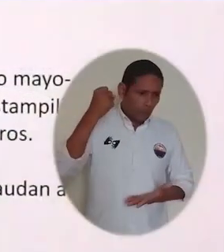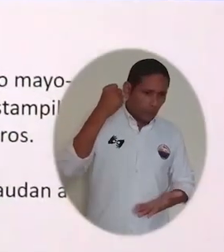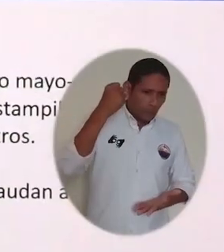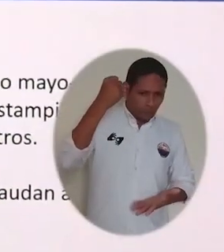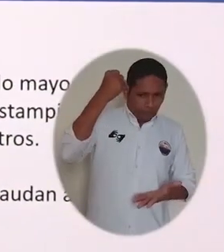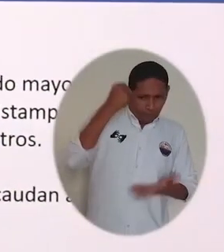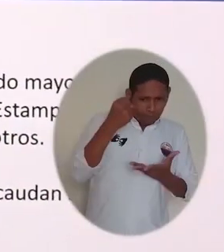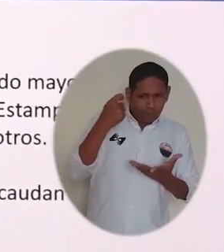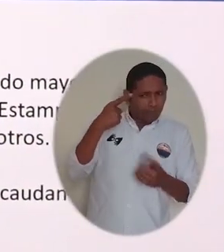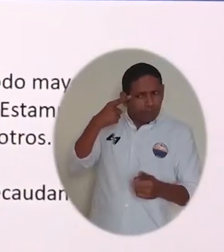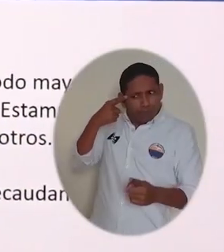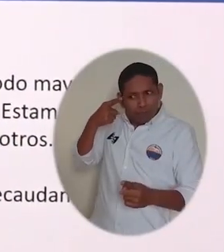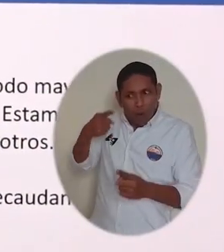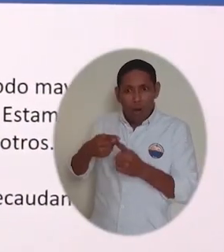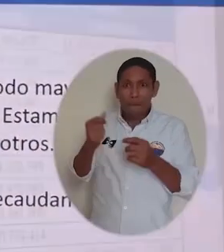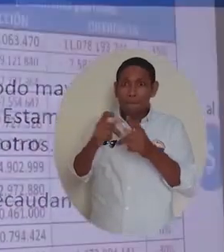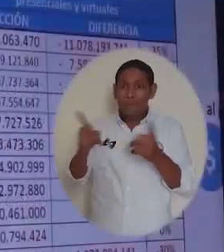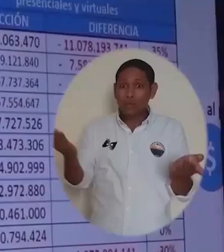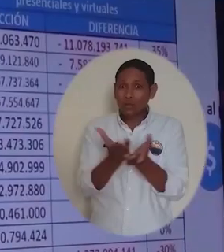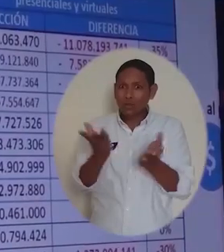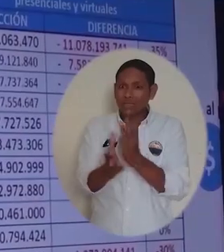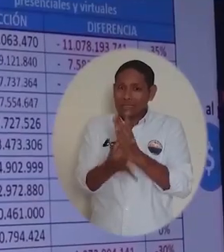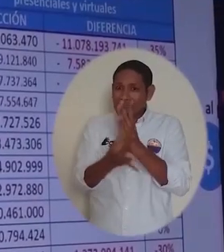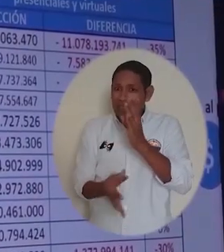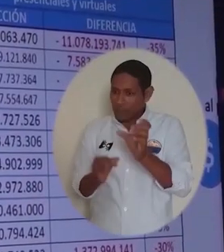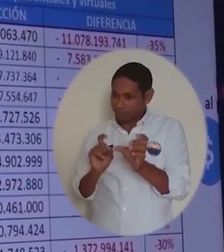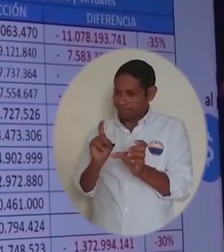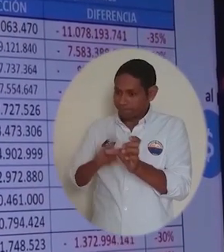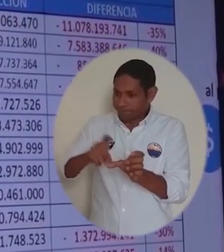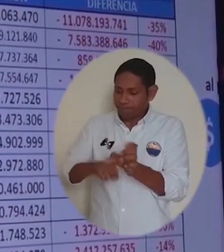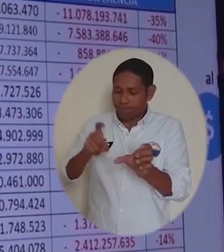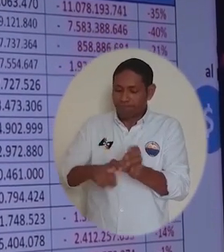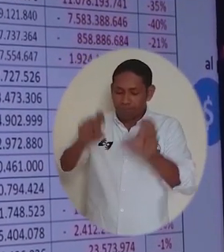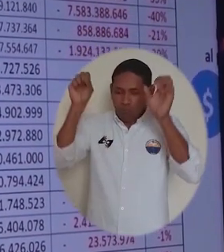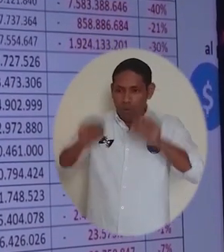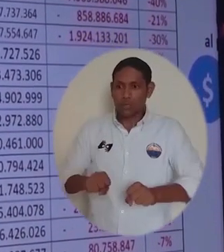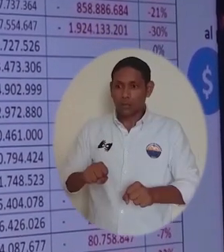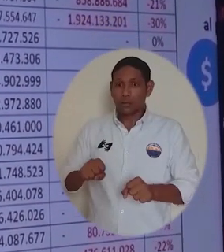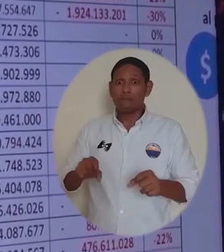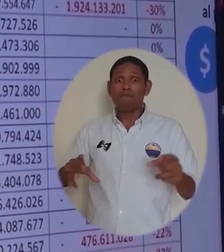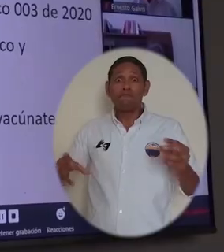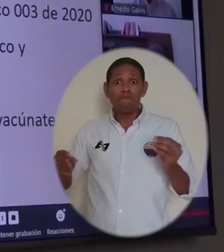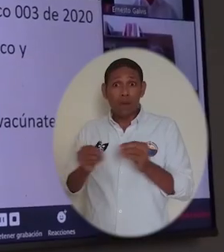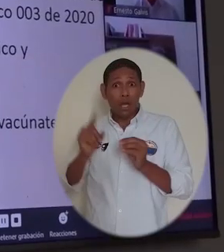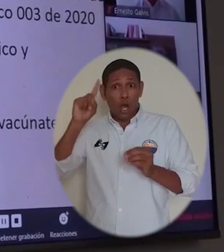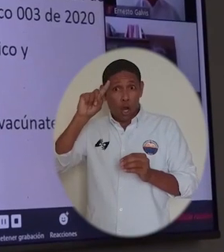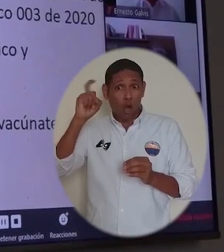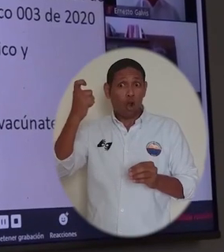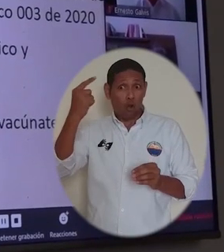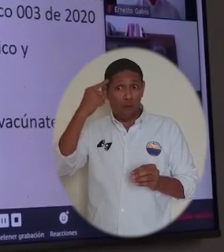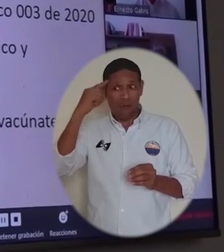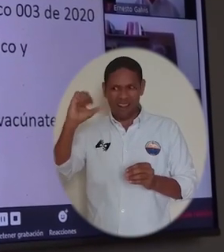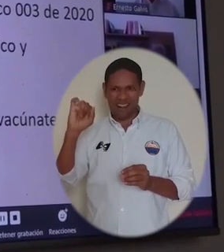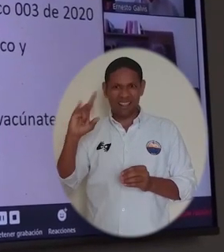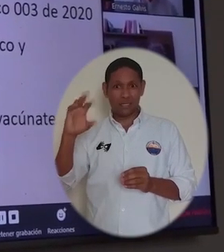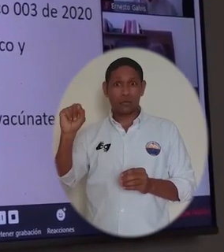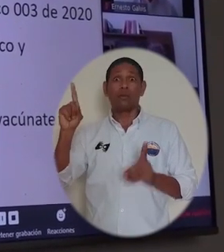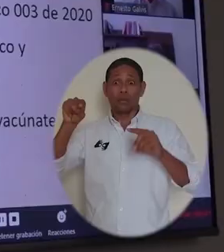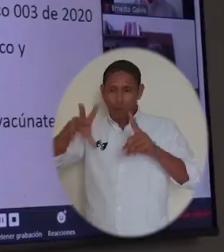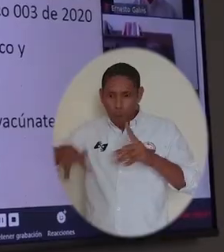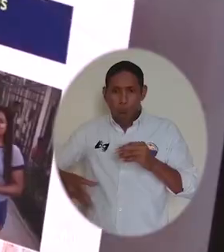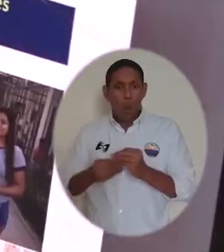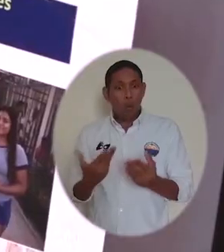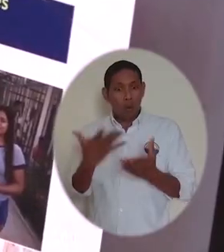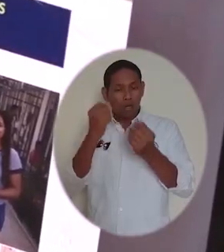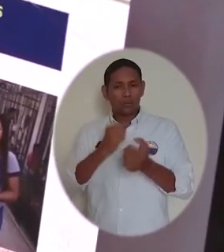de su inversión para cubrir el pago de matrículas de estudiantes en condición de vulnerabilidad, propuesta a la que se sumó el gobernador del departamento,